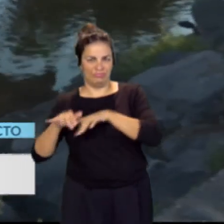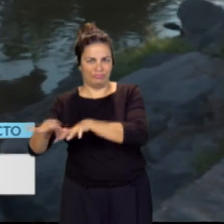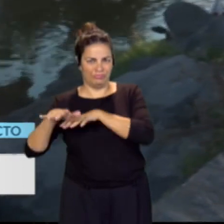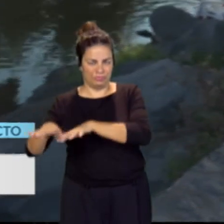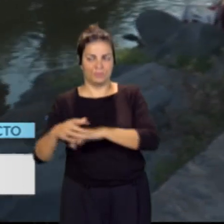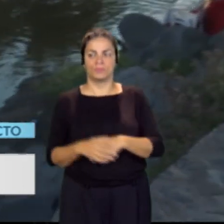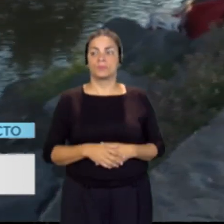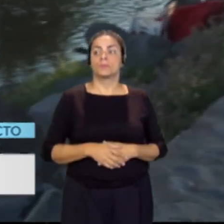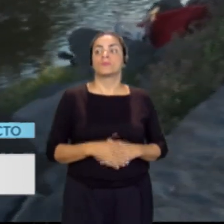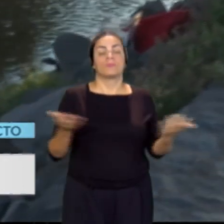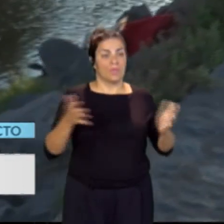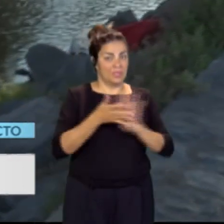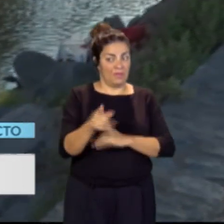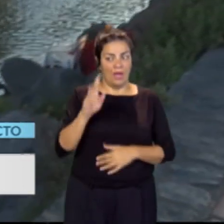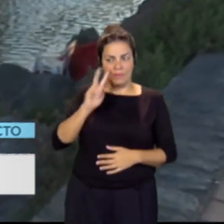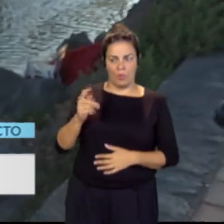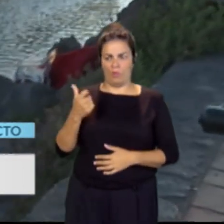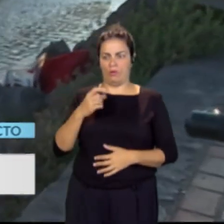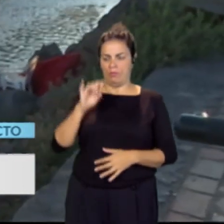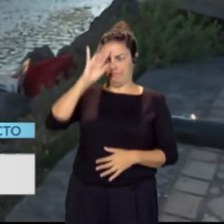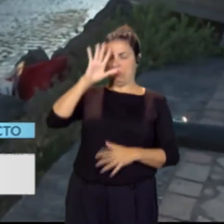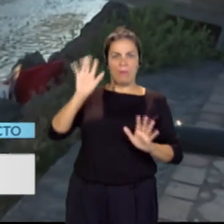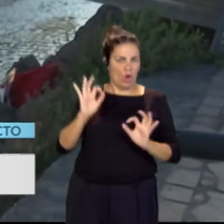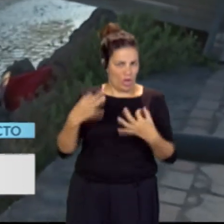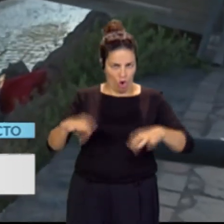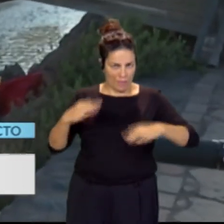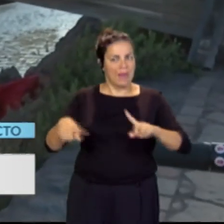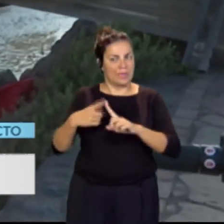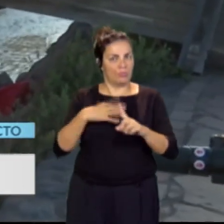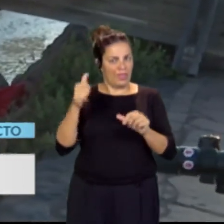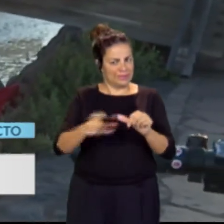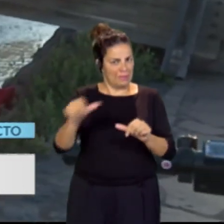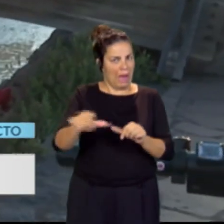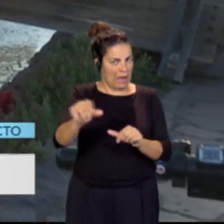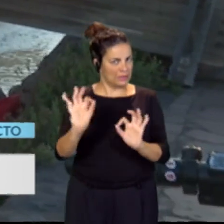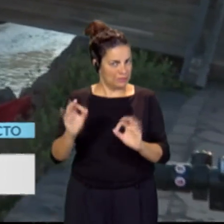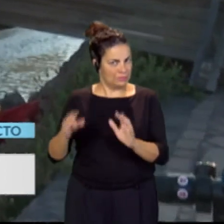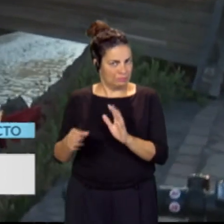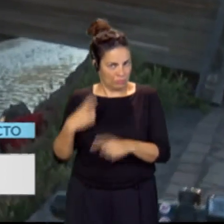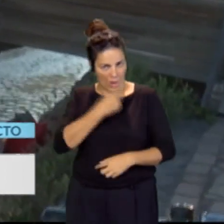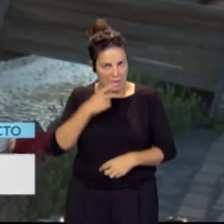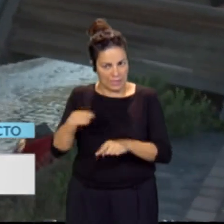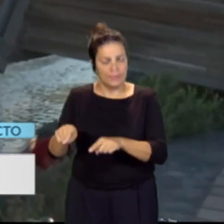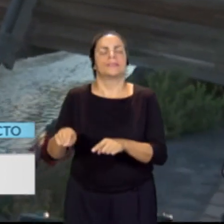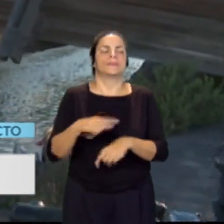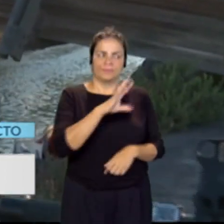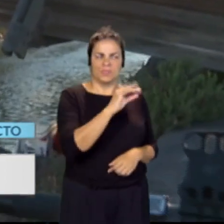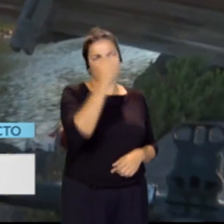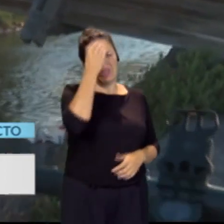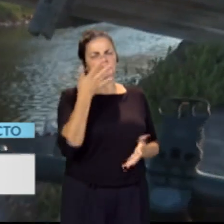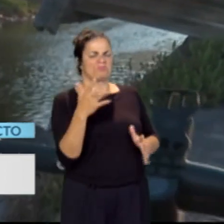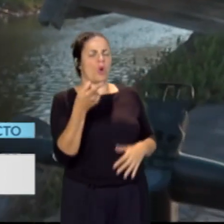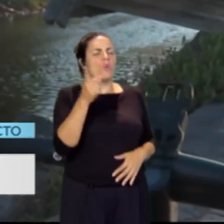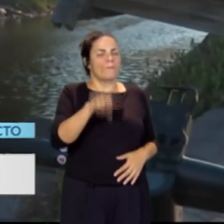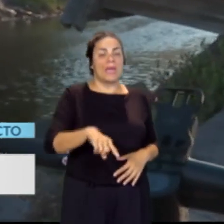que es normal y que va a estar así unas pocas semanas. Efectivamente. Calculamos que en el entorno de un mes, si el clima marítimo lo